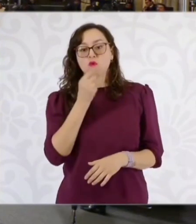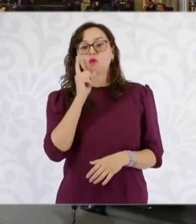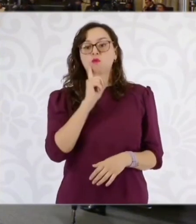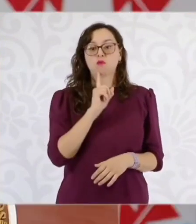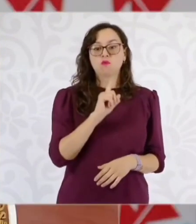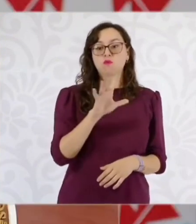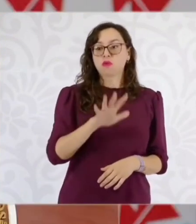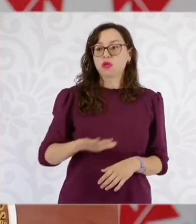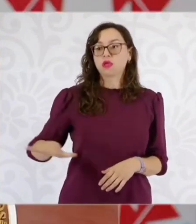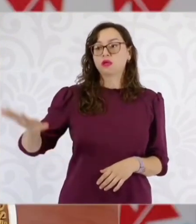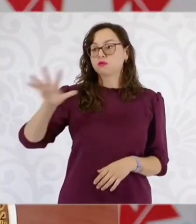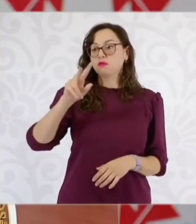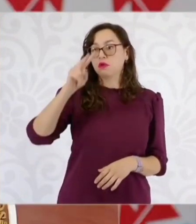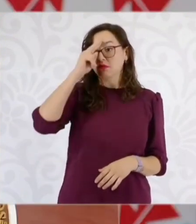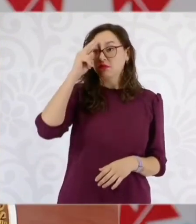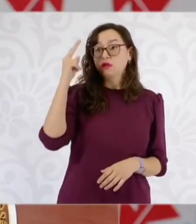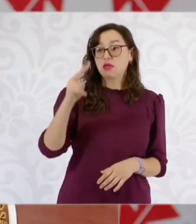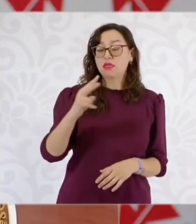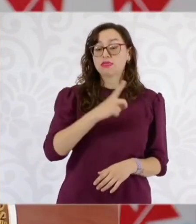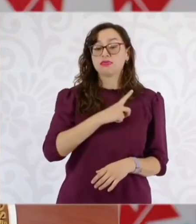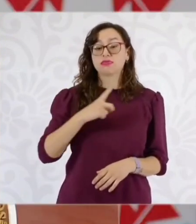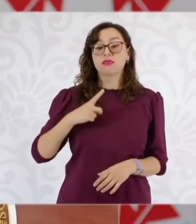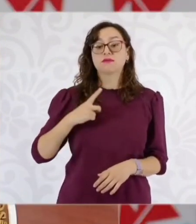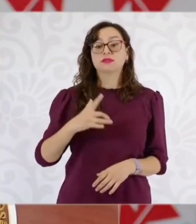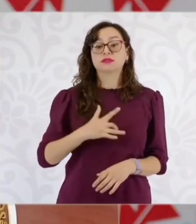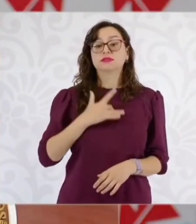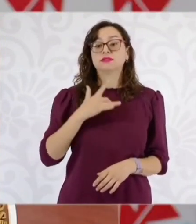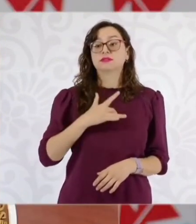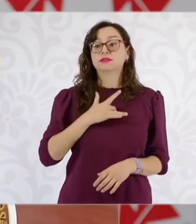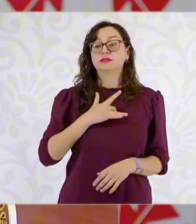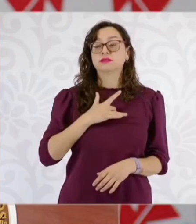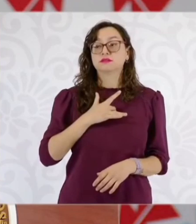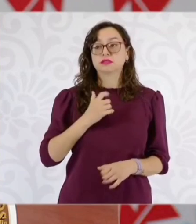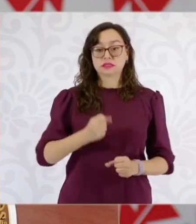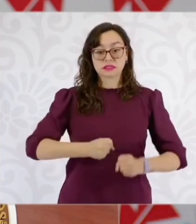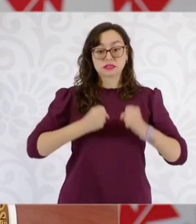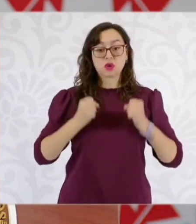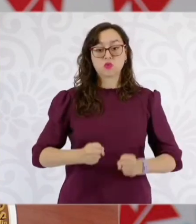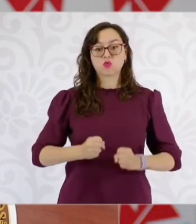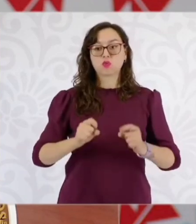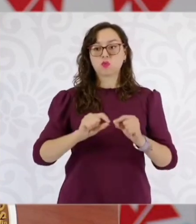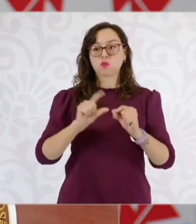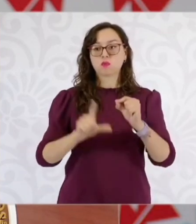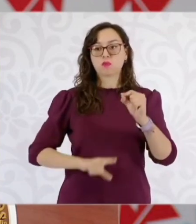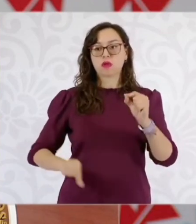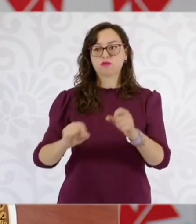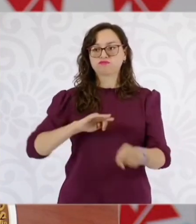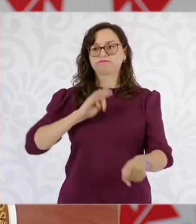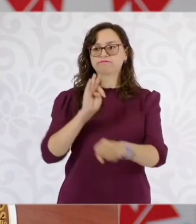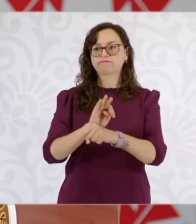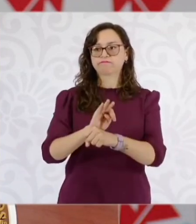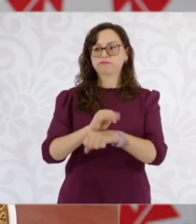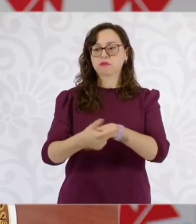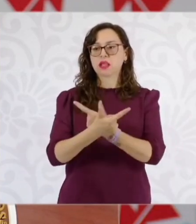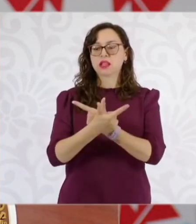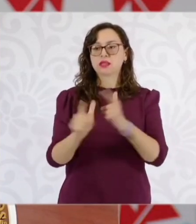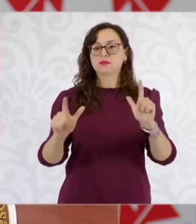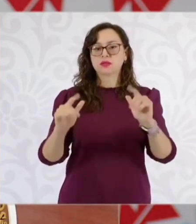nosotros siempre vamos a defender a México como un país libre, soberano e independiente,